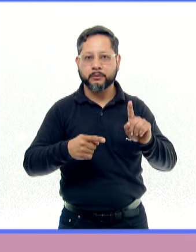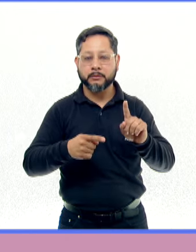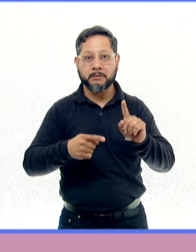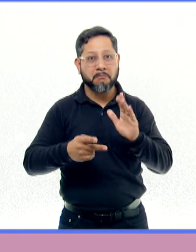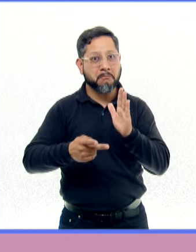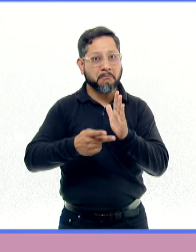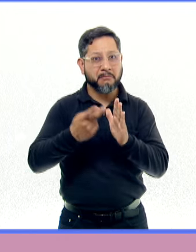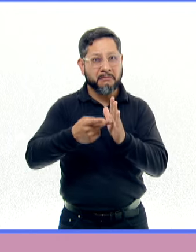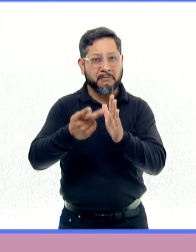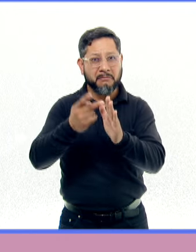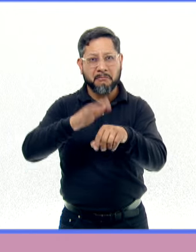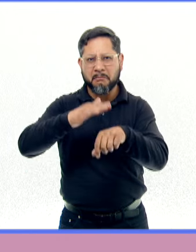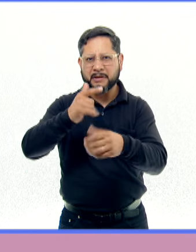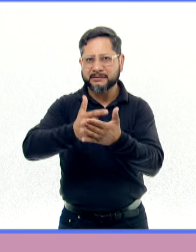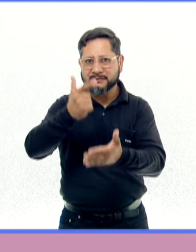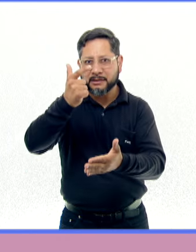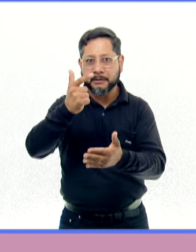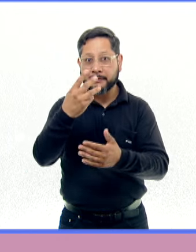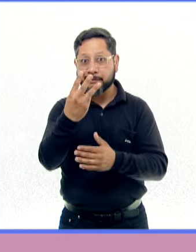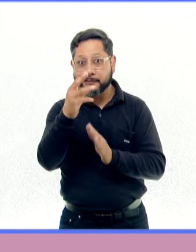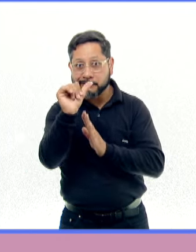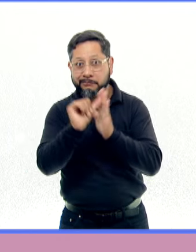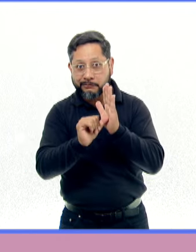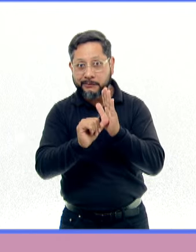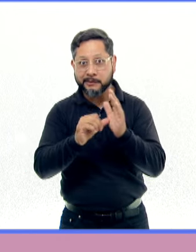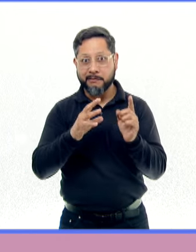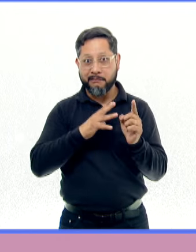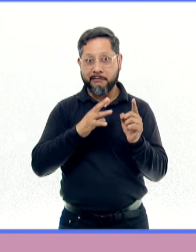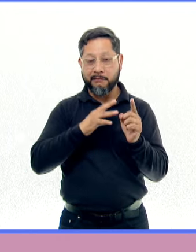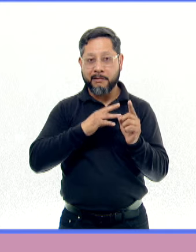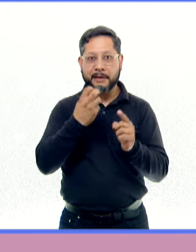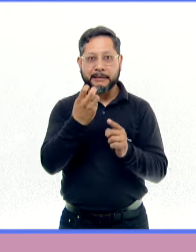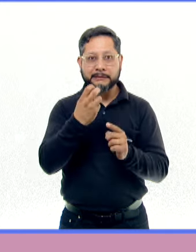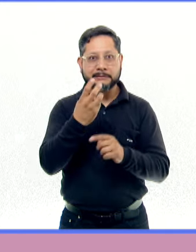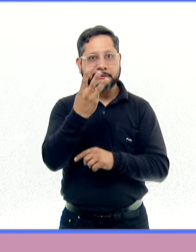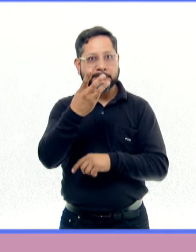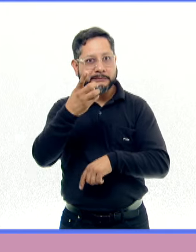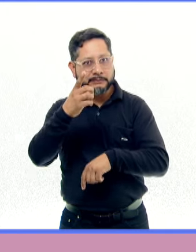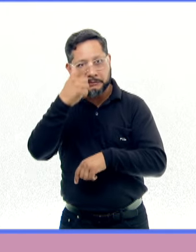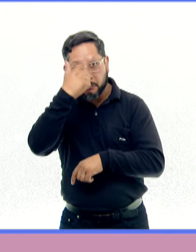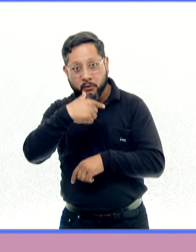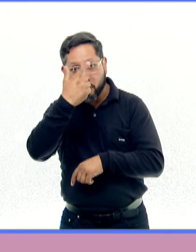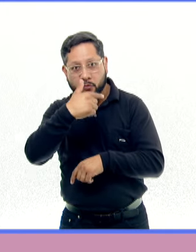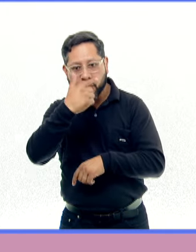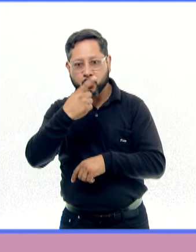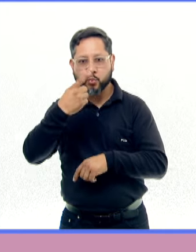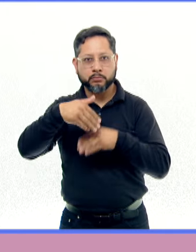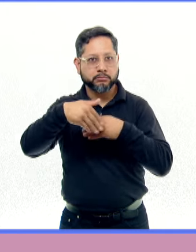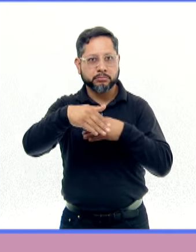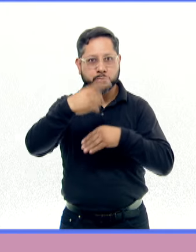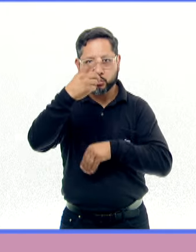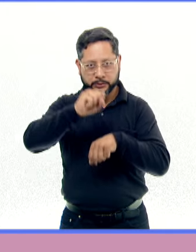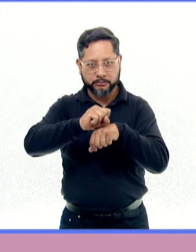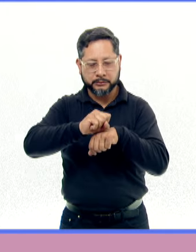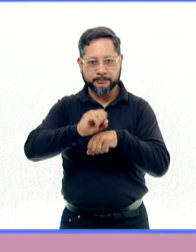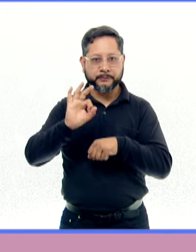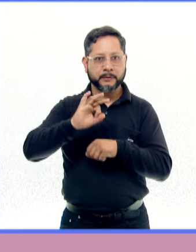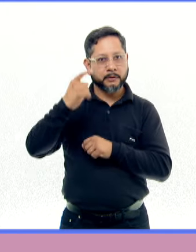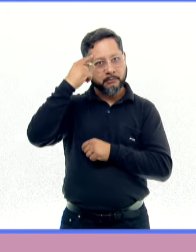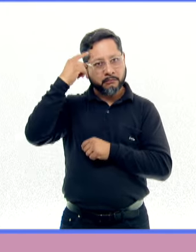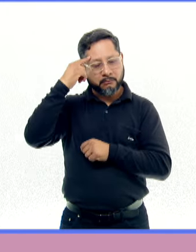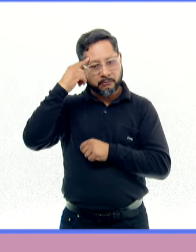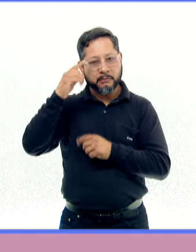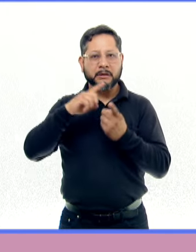crónico cuando su duración es mayor a tres meses y afecta por lo menos tres noches por semana. También se asocia a otros trastornos como